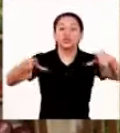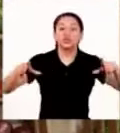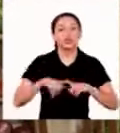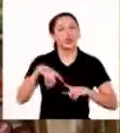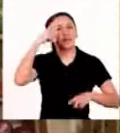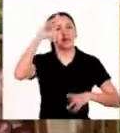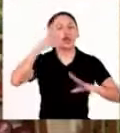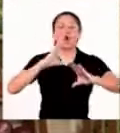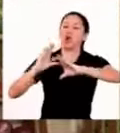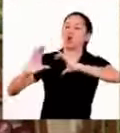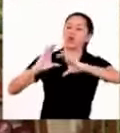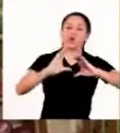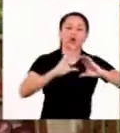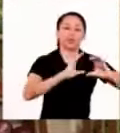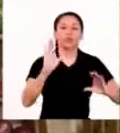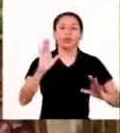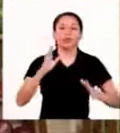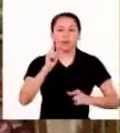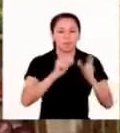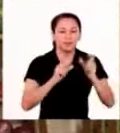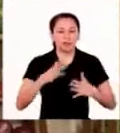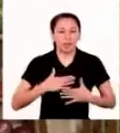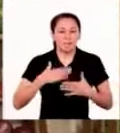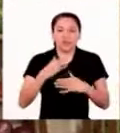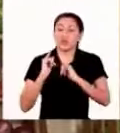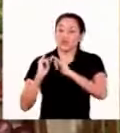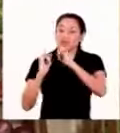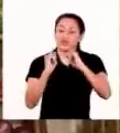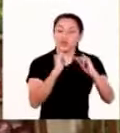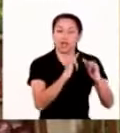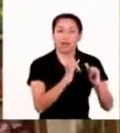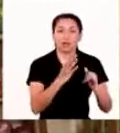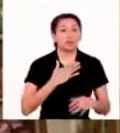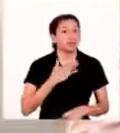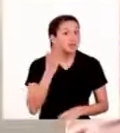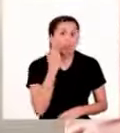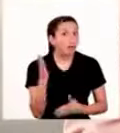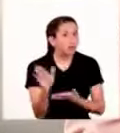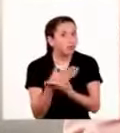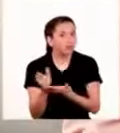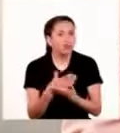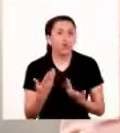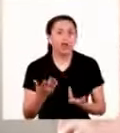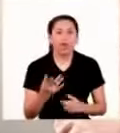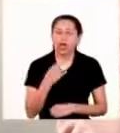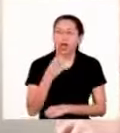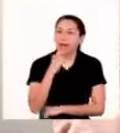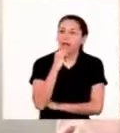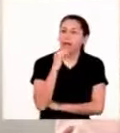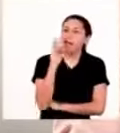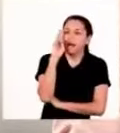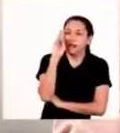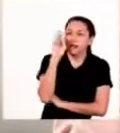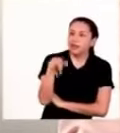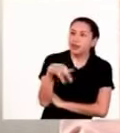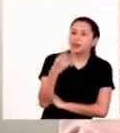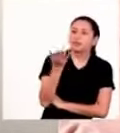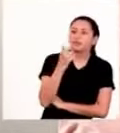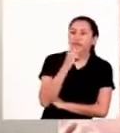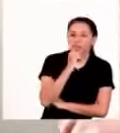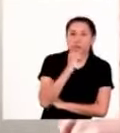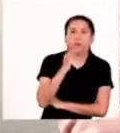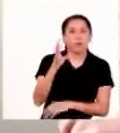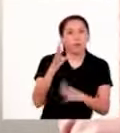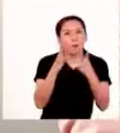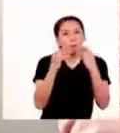espacio para conversar con personas de su edad también y mi mamá no tiene eso ay, sí tienes razón y uy hay